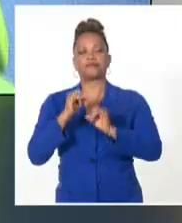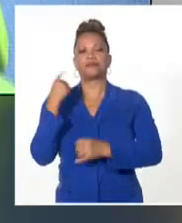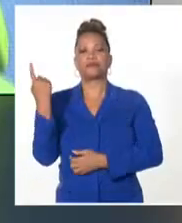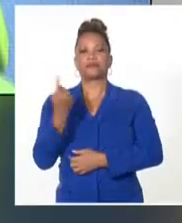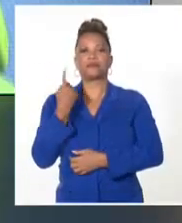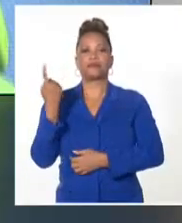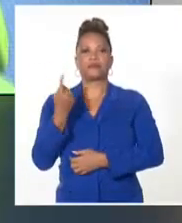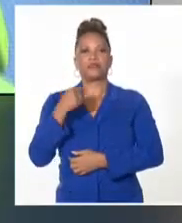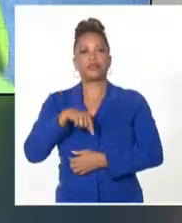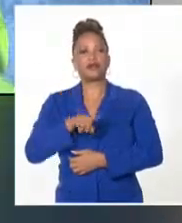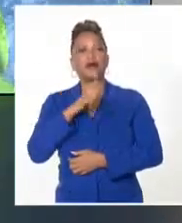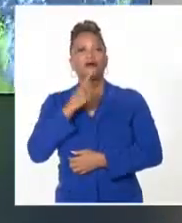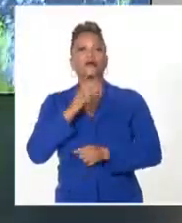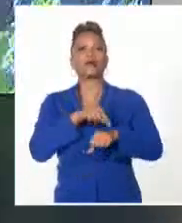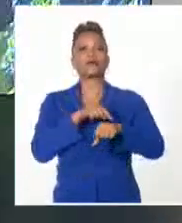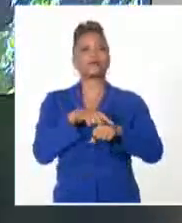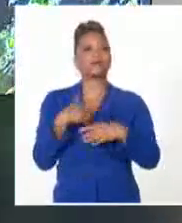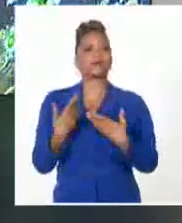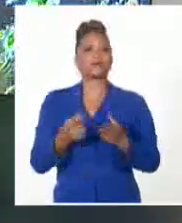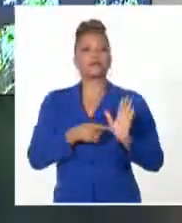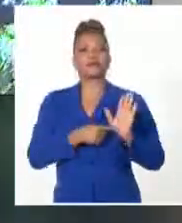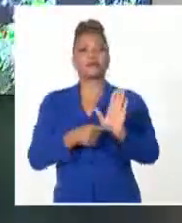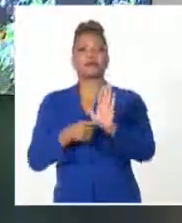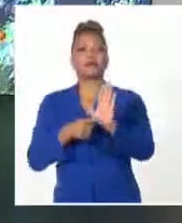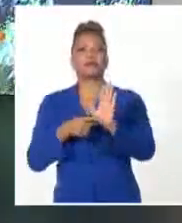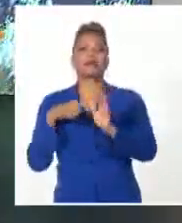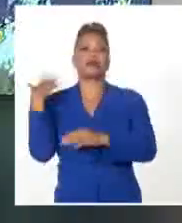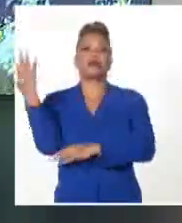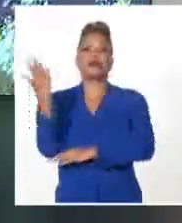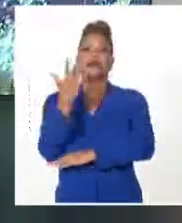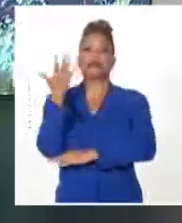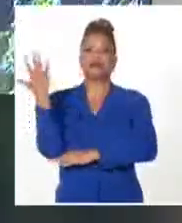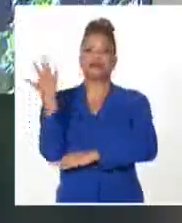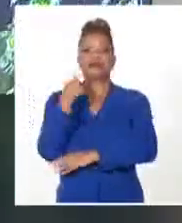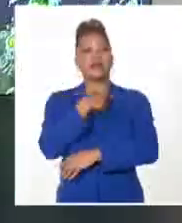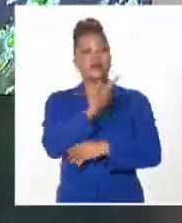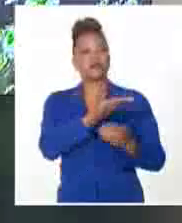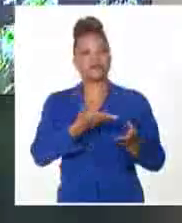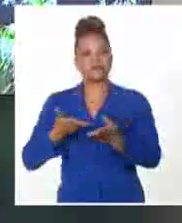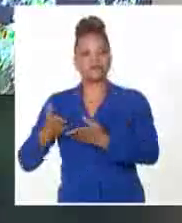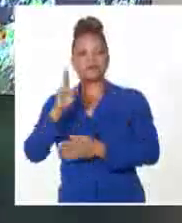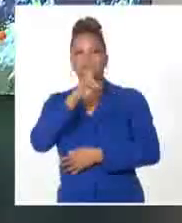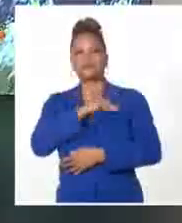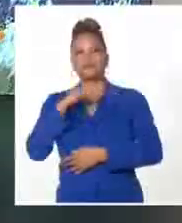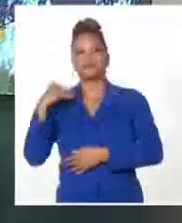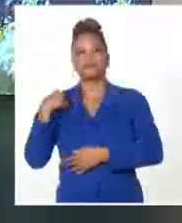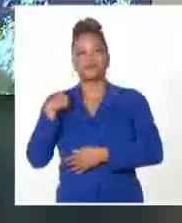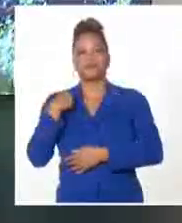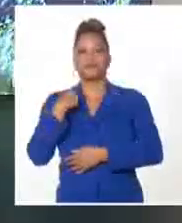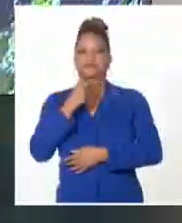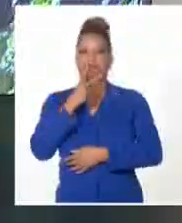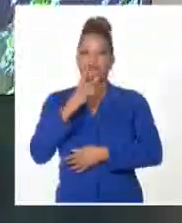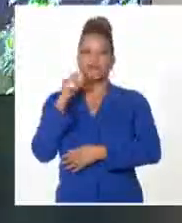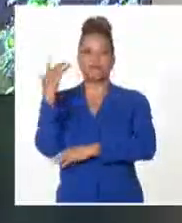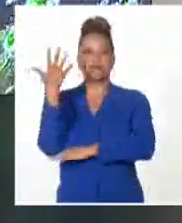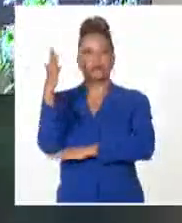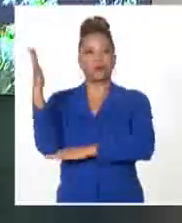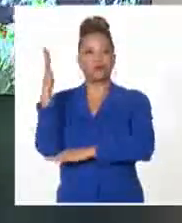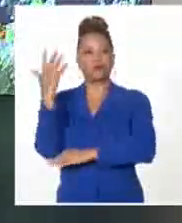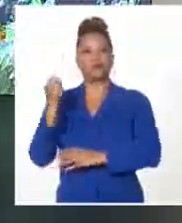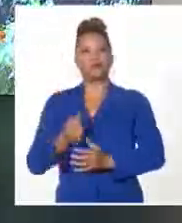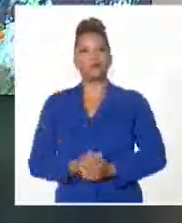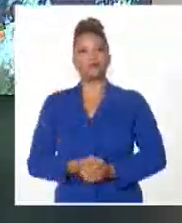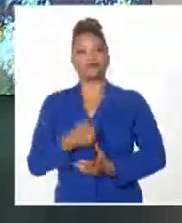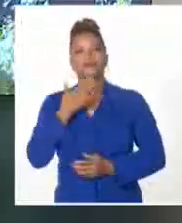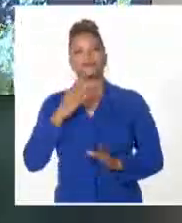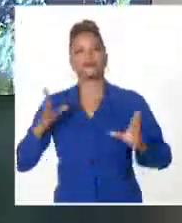Estamos en tiempo para presentar las variables meteorológicas y para ello le damos la bienvenida a la doctora Miriam Teresita. Muy buenas noches, doctora. buenas noches,